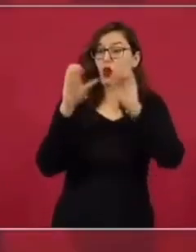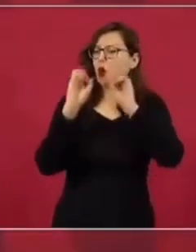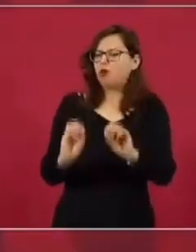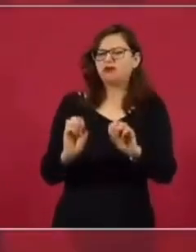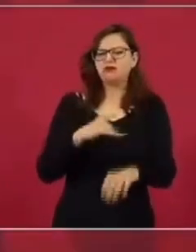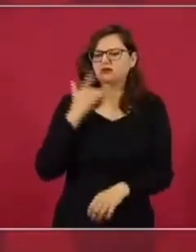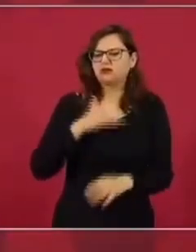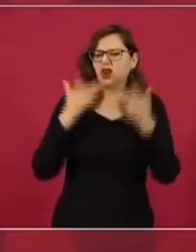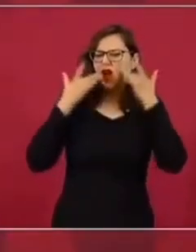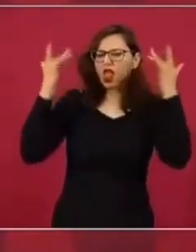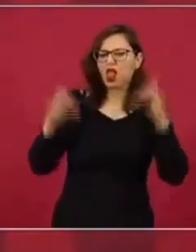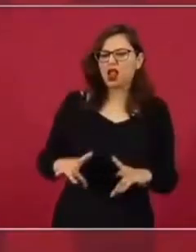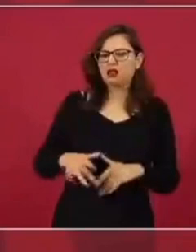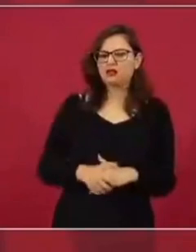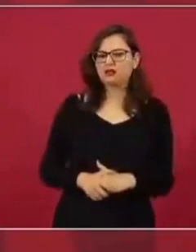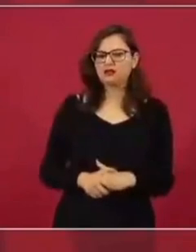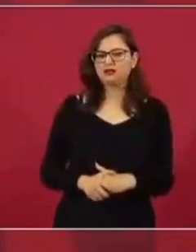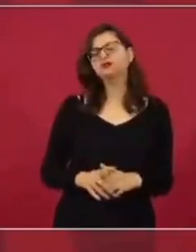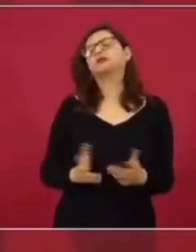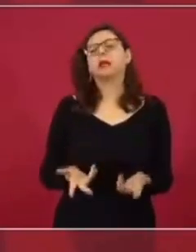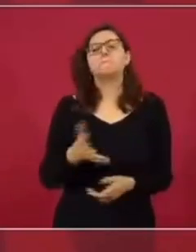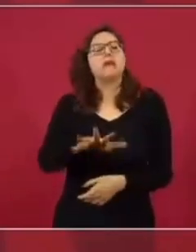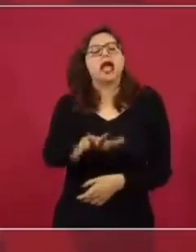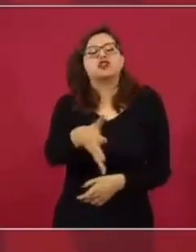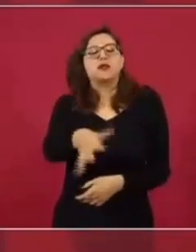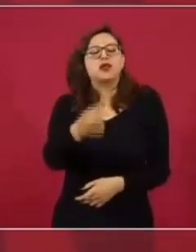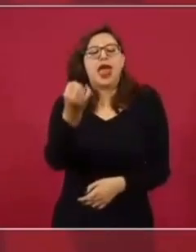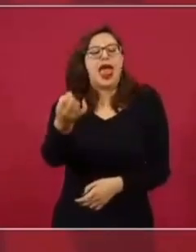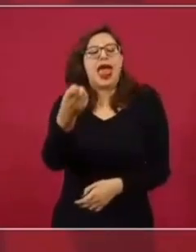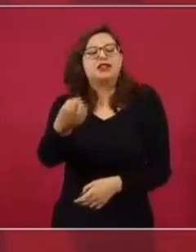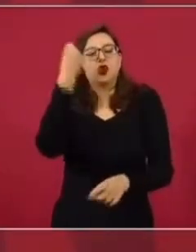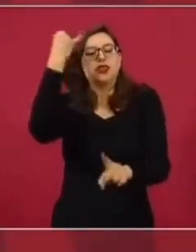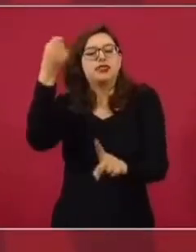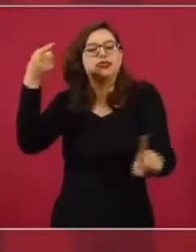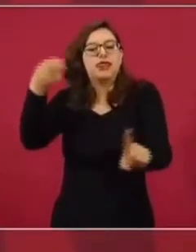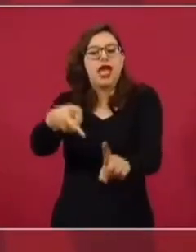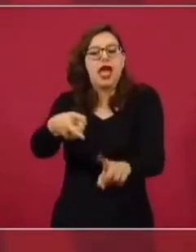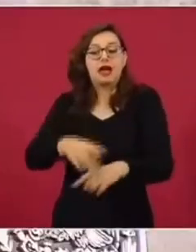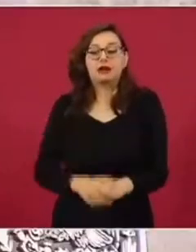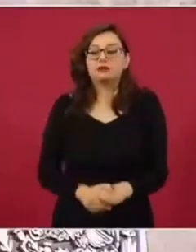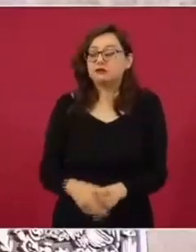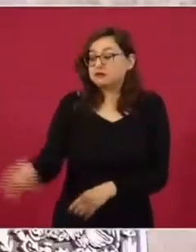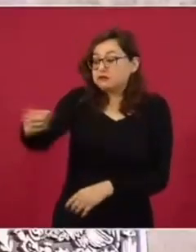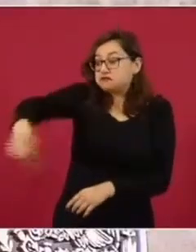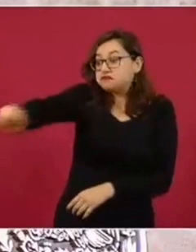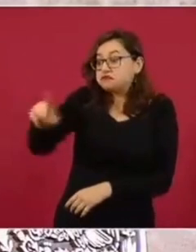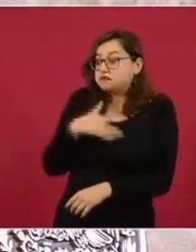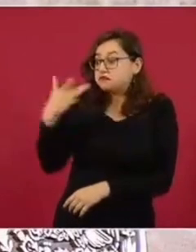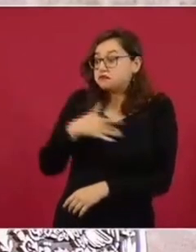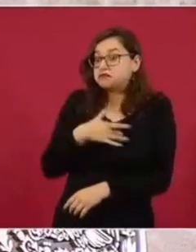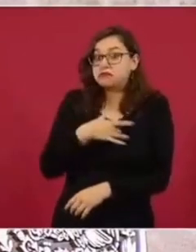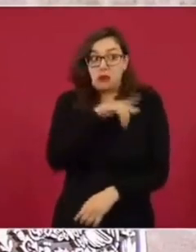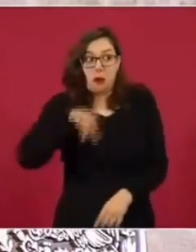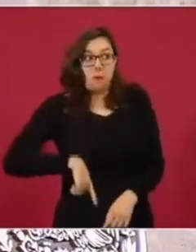el ejecutivo de Baker Hughes, la empresa contratista de petróleos mexicanos Pemex y Carolyn Adams, quien es la nuera del